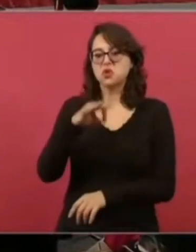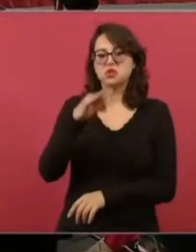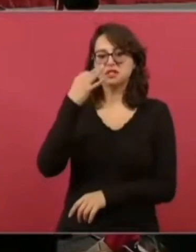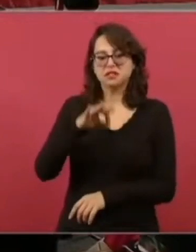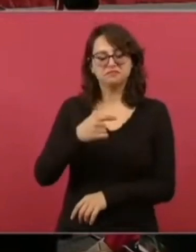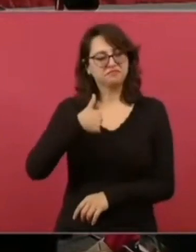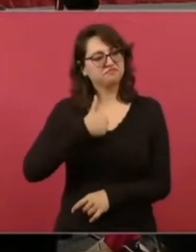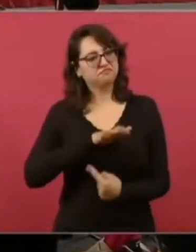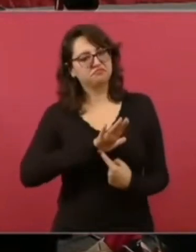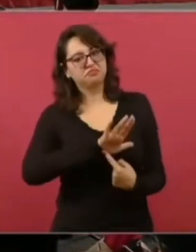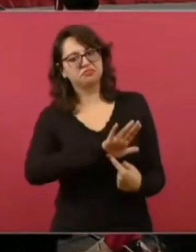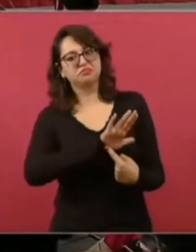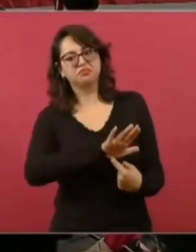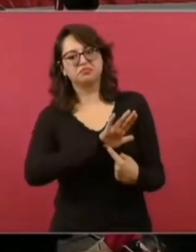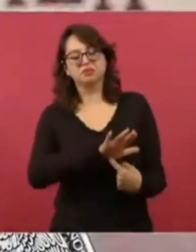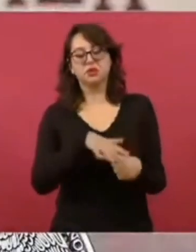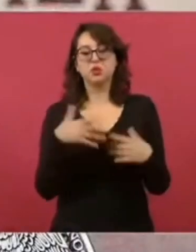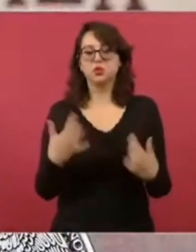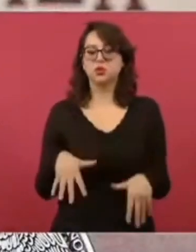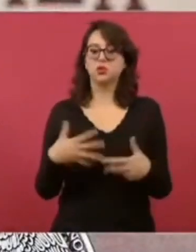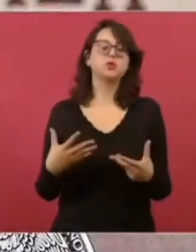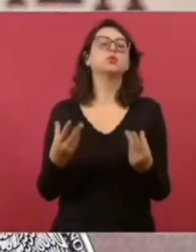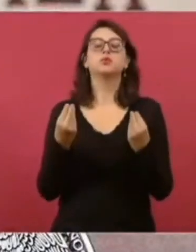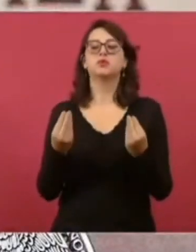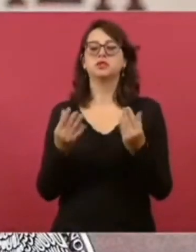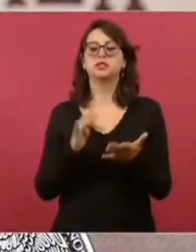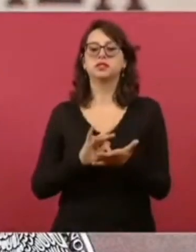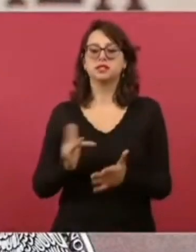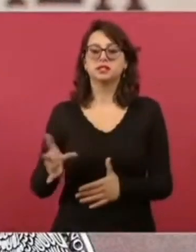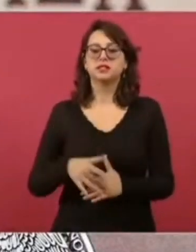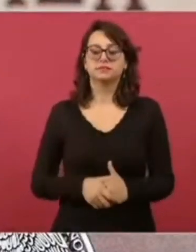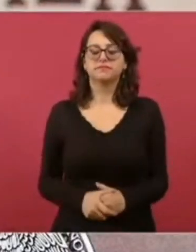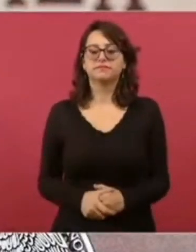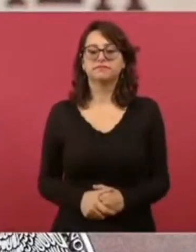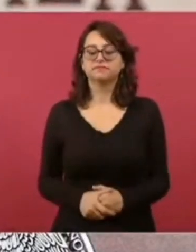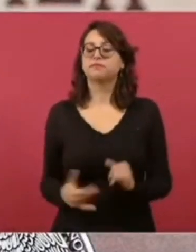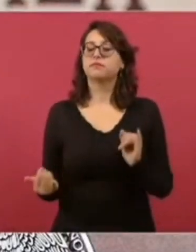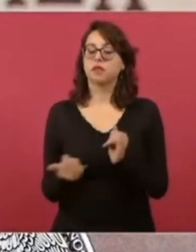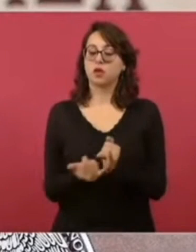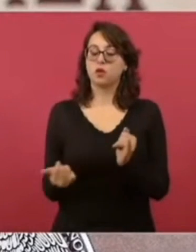También agradecer al poseer de la presidencia Jesús Ramírez Cuevas